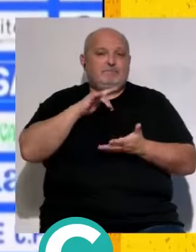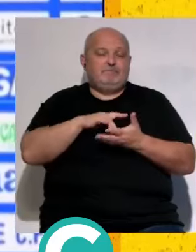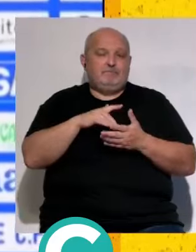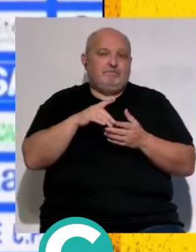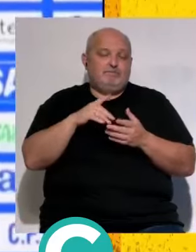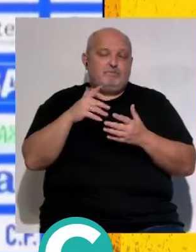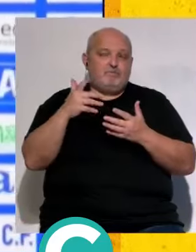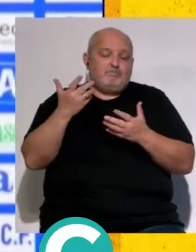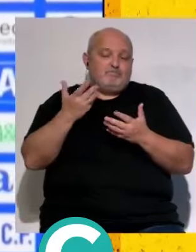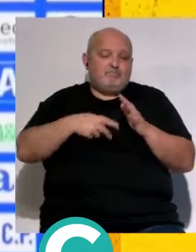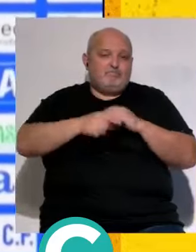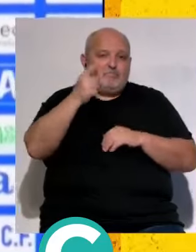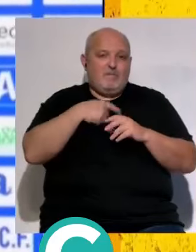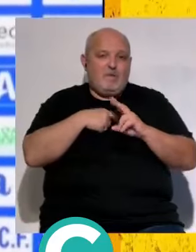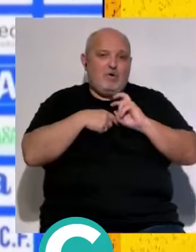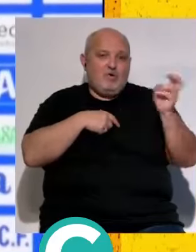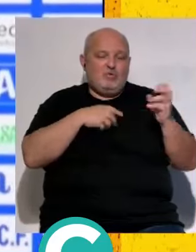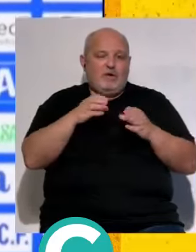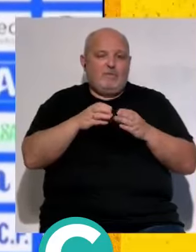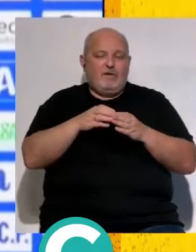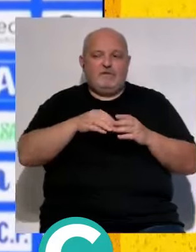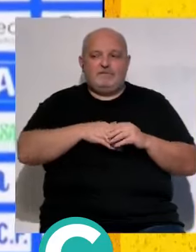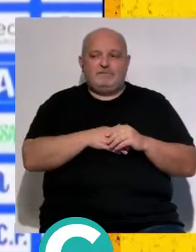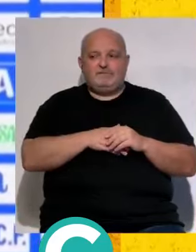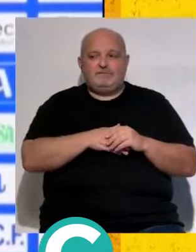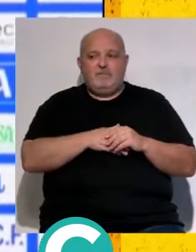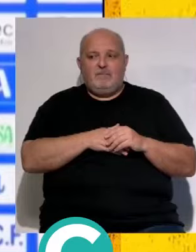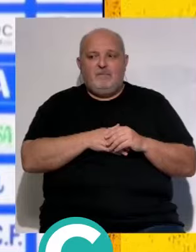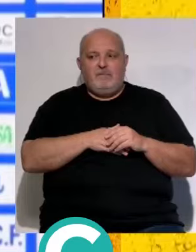salir me tocó buscar otros aires y la verdad pues bueno